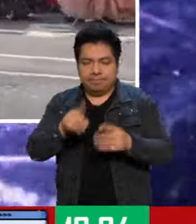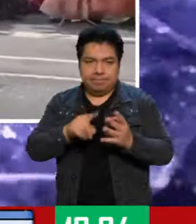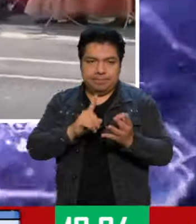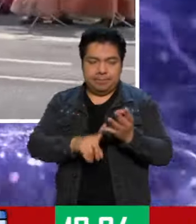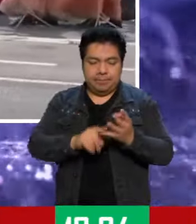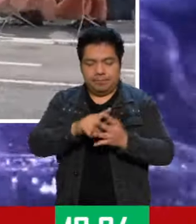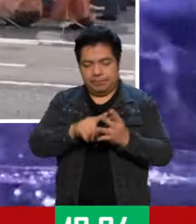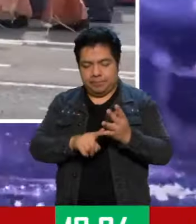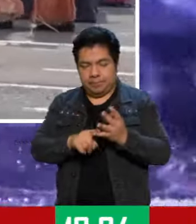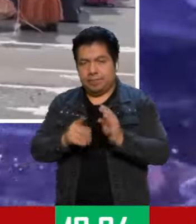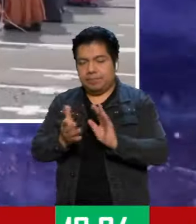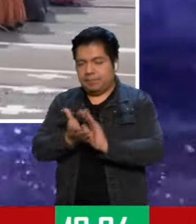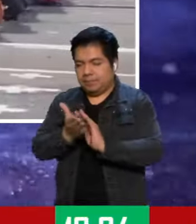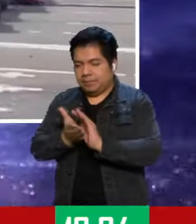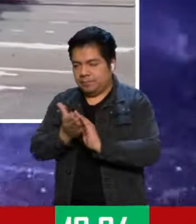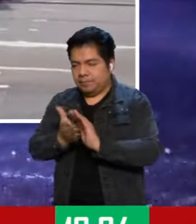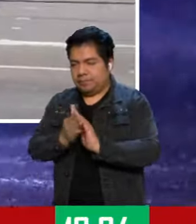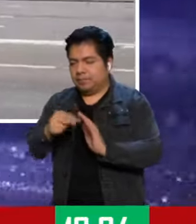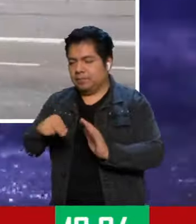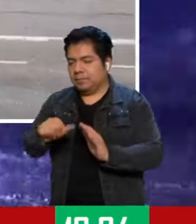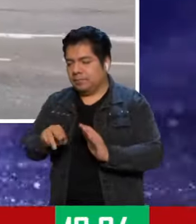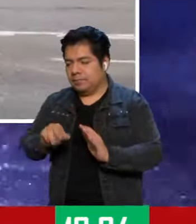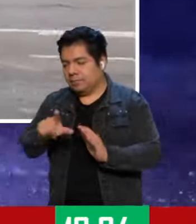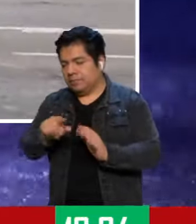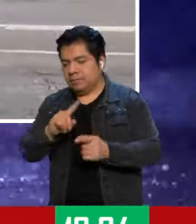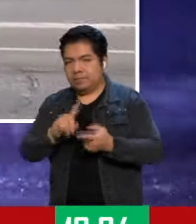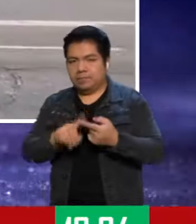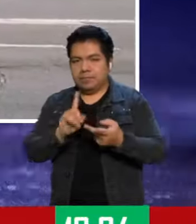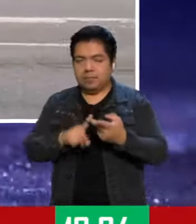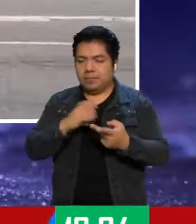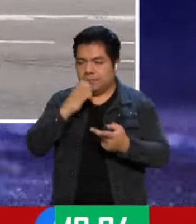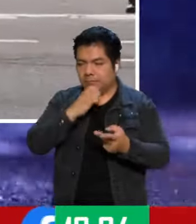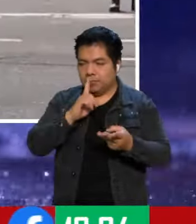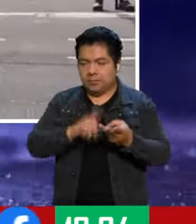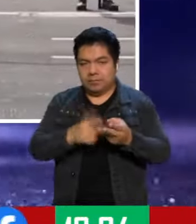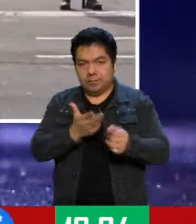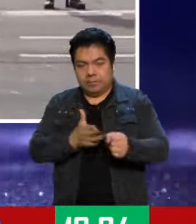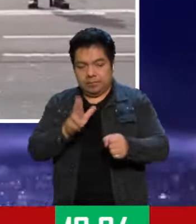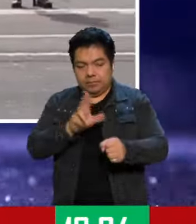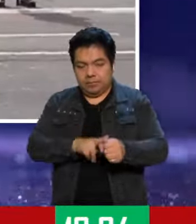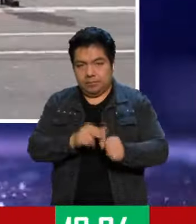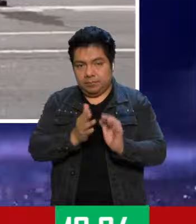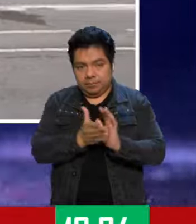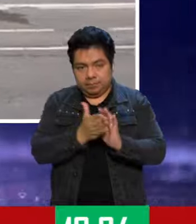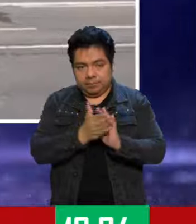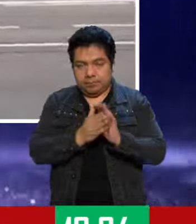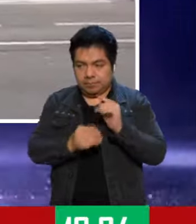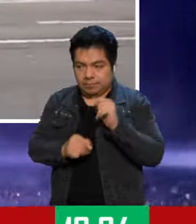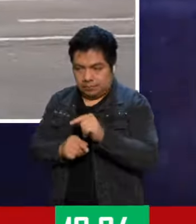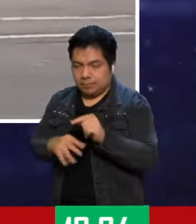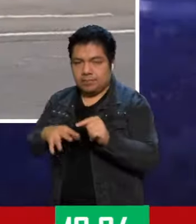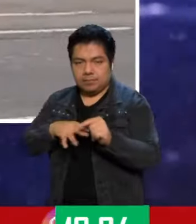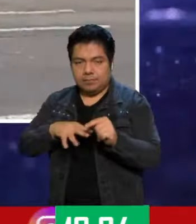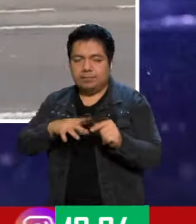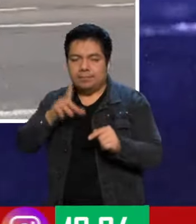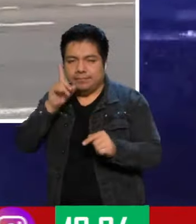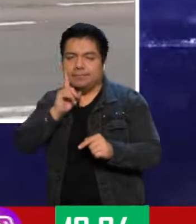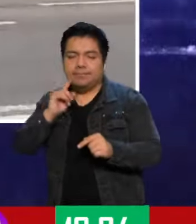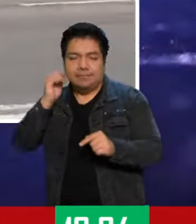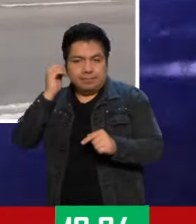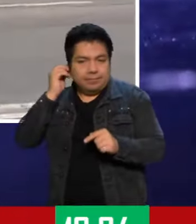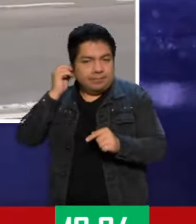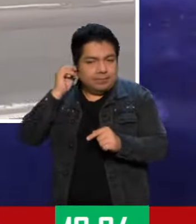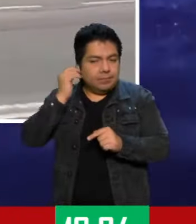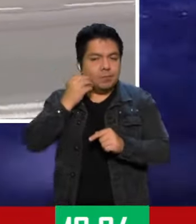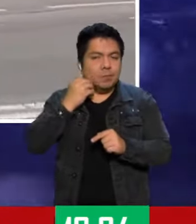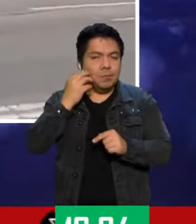de construcción naval, planteles educativos, hospitales, hay mujeres. Entonces, definitivamente tenemos el